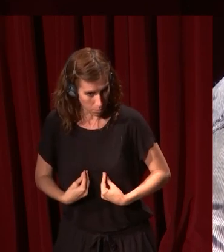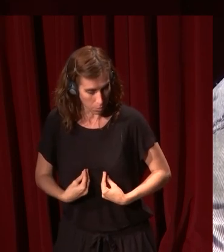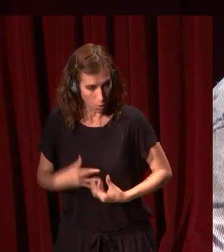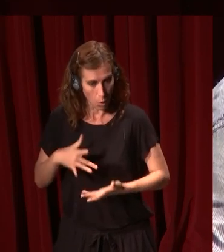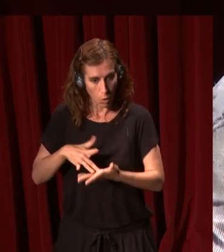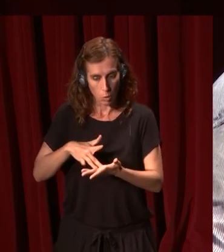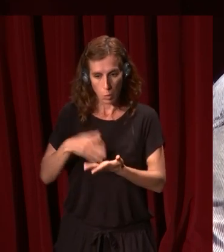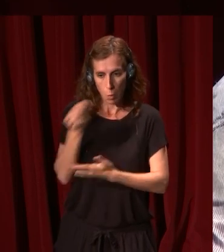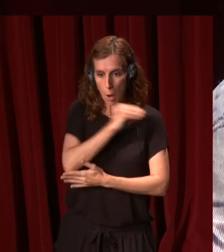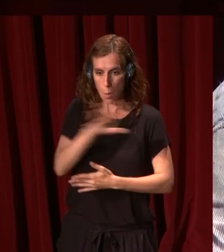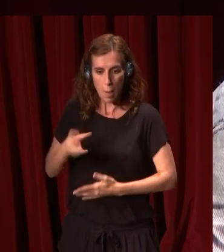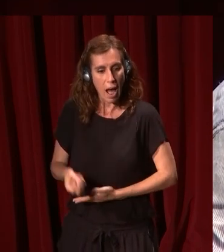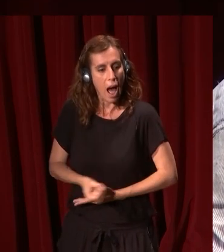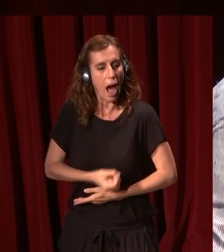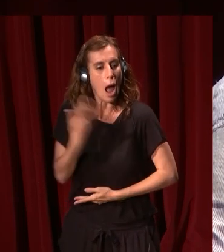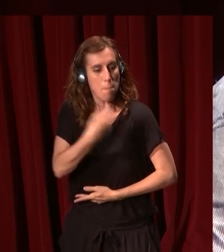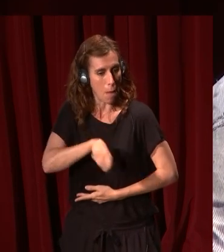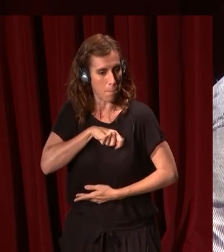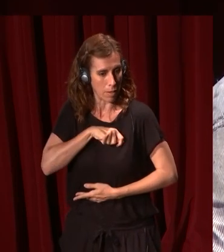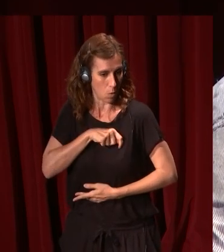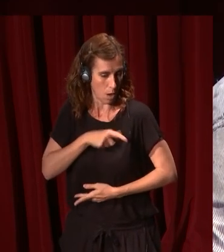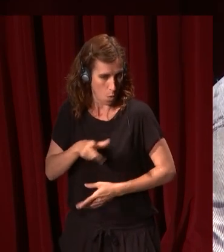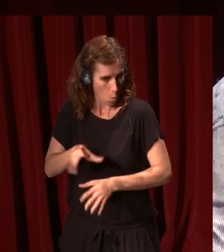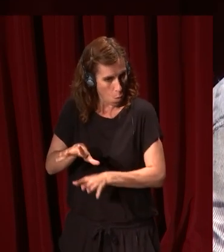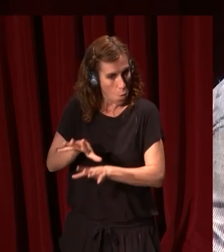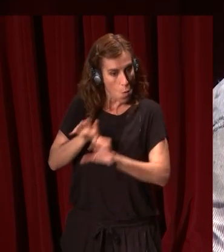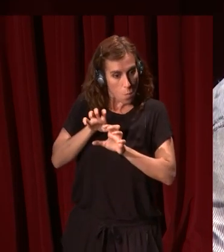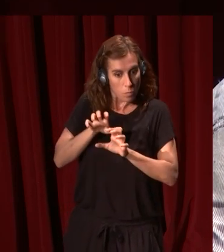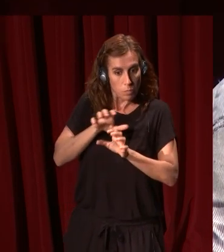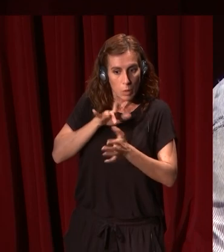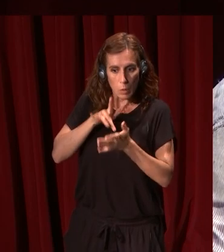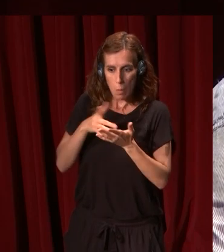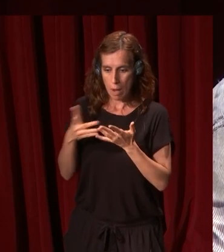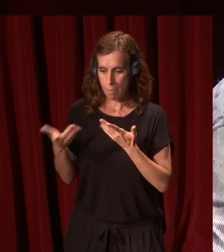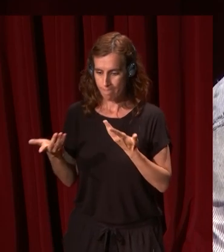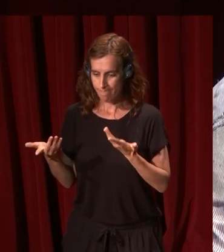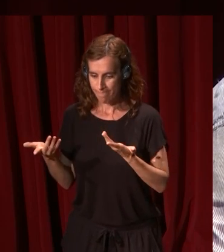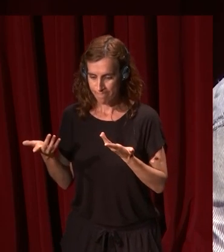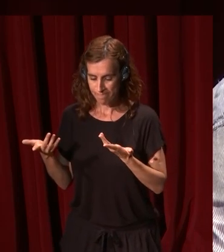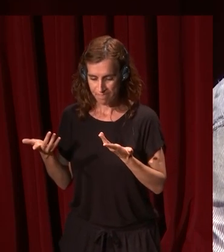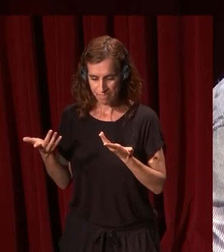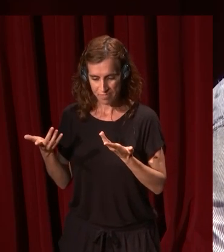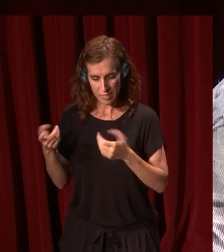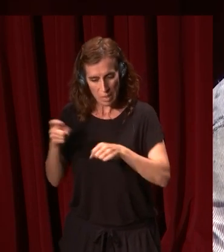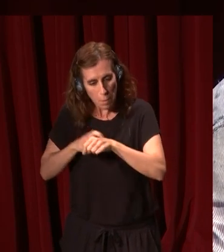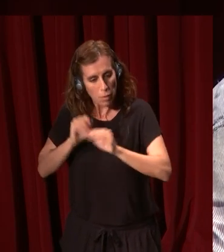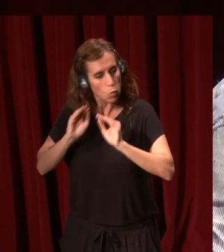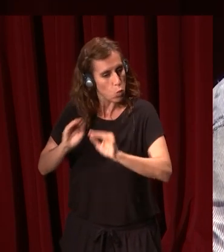genio de la tierra y del alma española. Traduce fielmente de ellas lo que vibra al unísono con su singular temperamento.